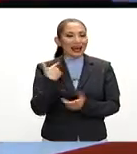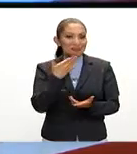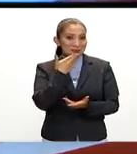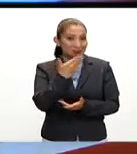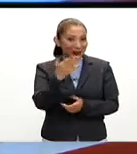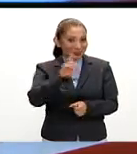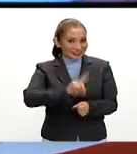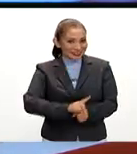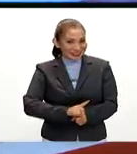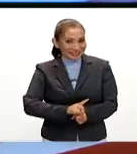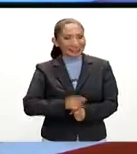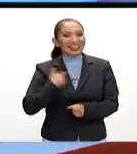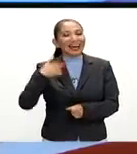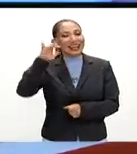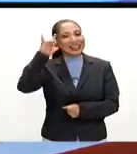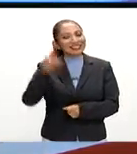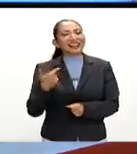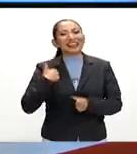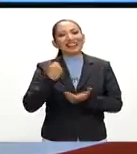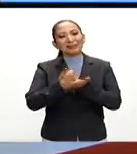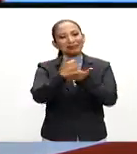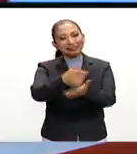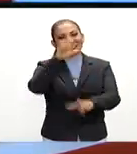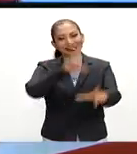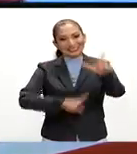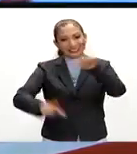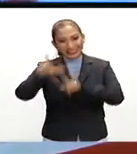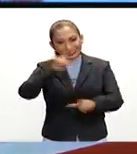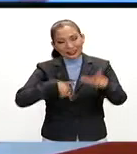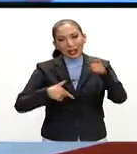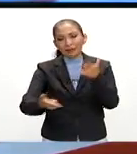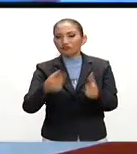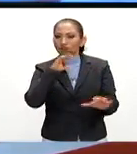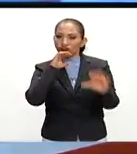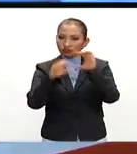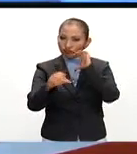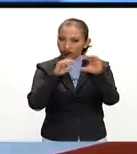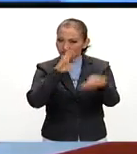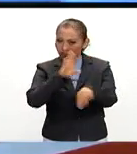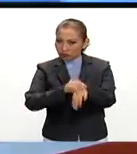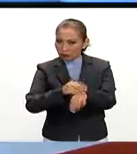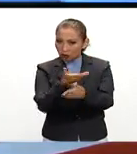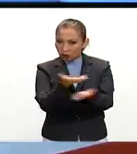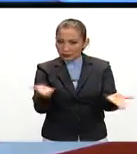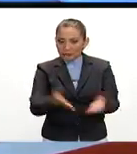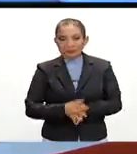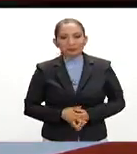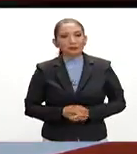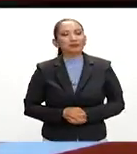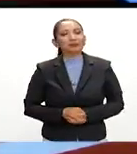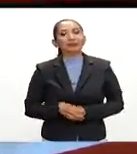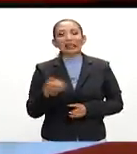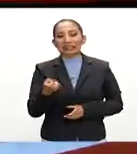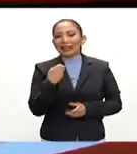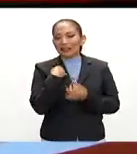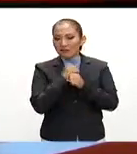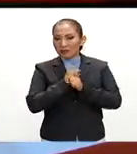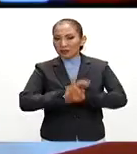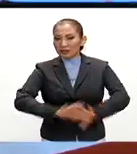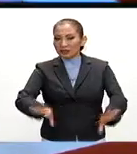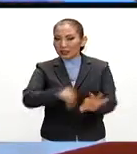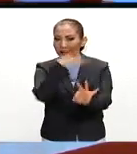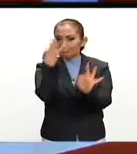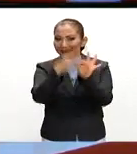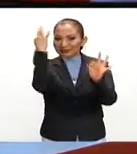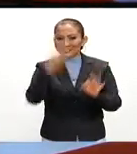damos los buenos días a Griselda Llebra, quien se encuentra en la lengua de señas y nos permite comunicarnos también con ustedes. Este es un informativo, le